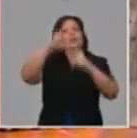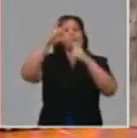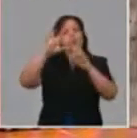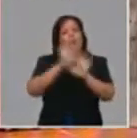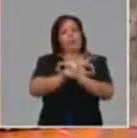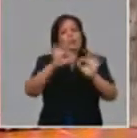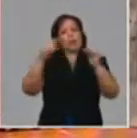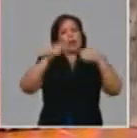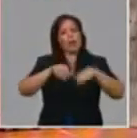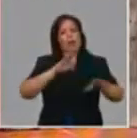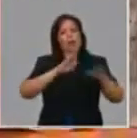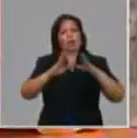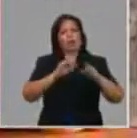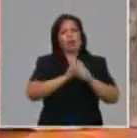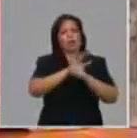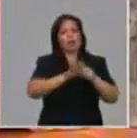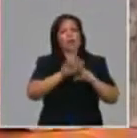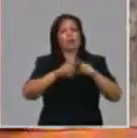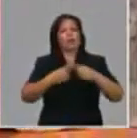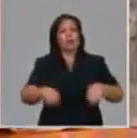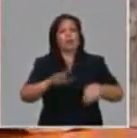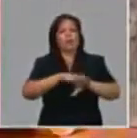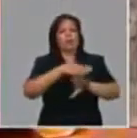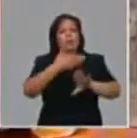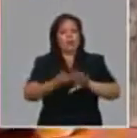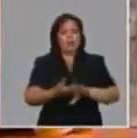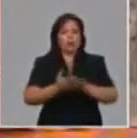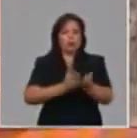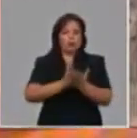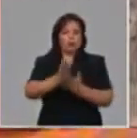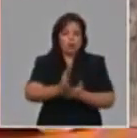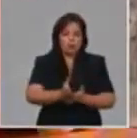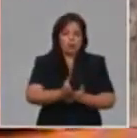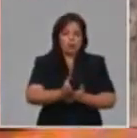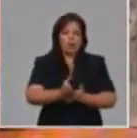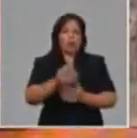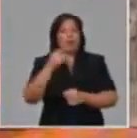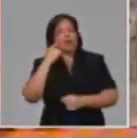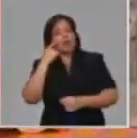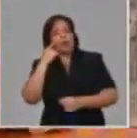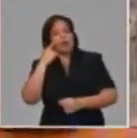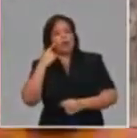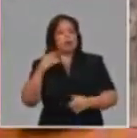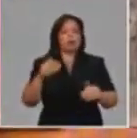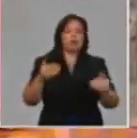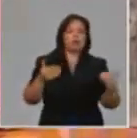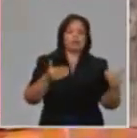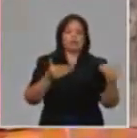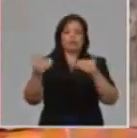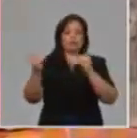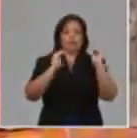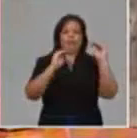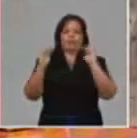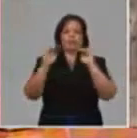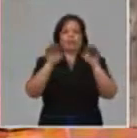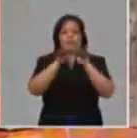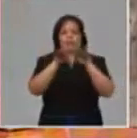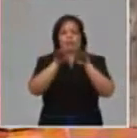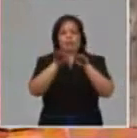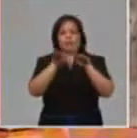producto que tendrá después competirán los dispensadores con la cerveza en la medida que se vayan restableciendo